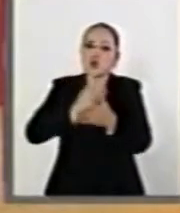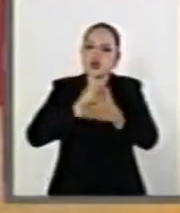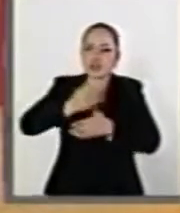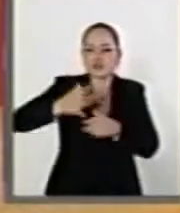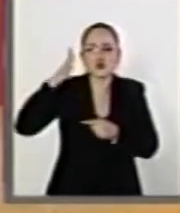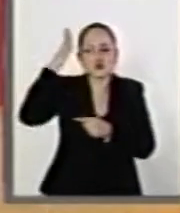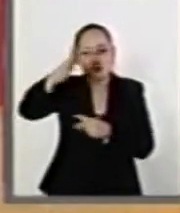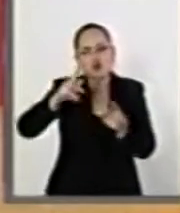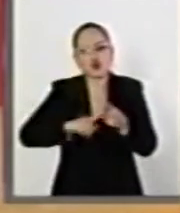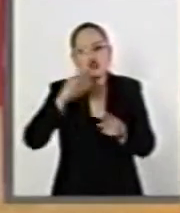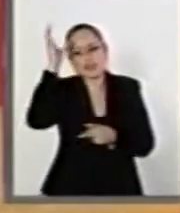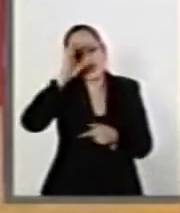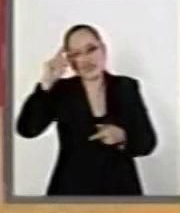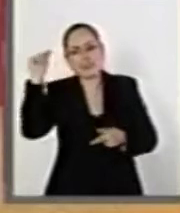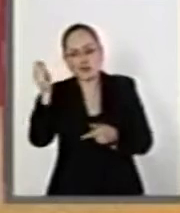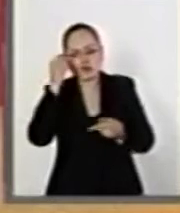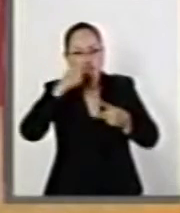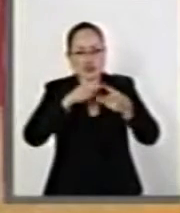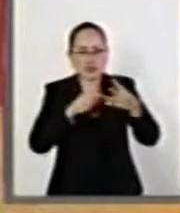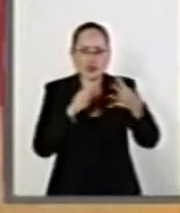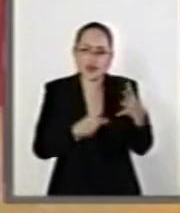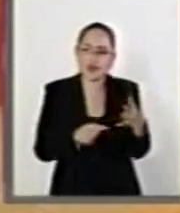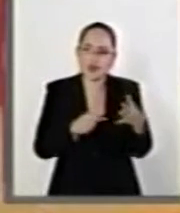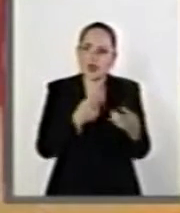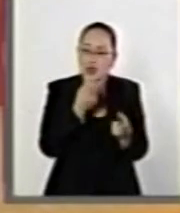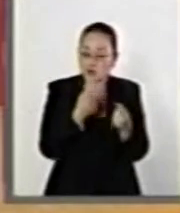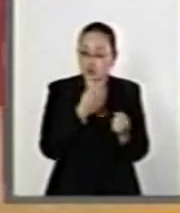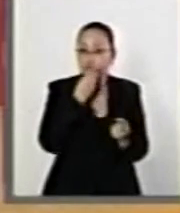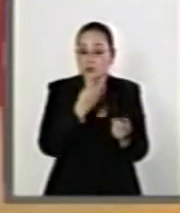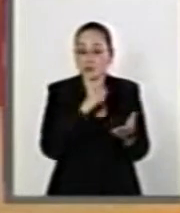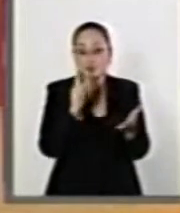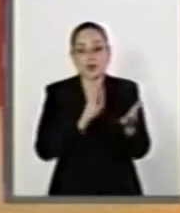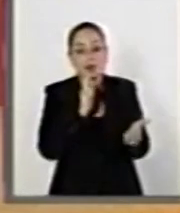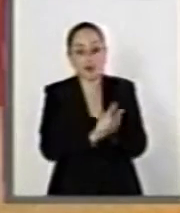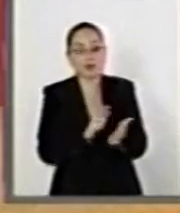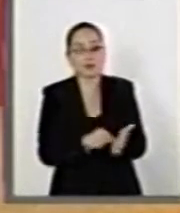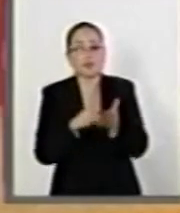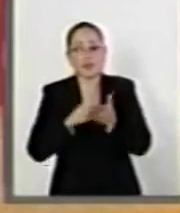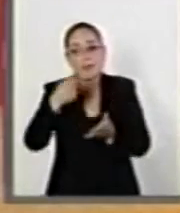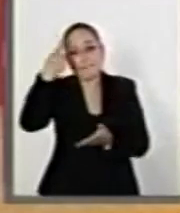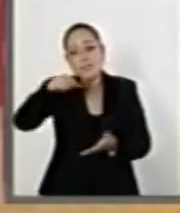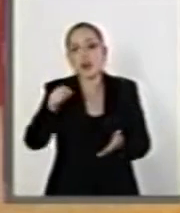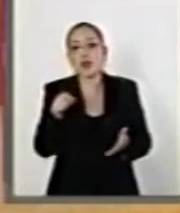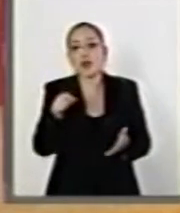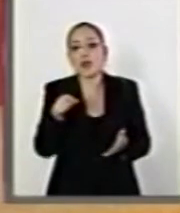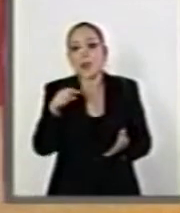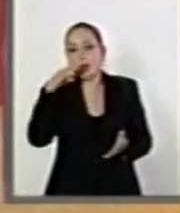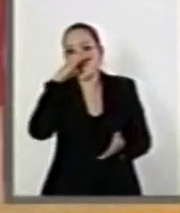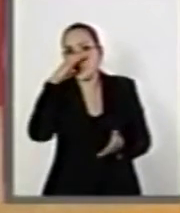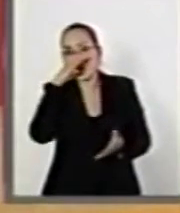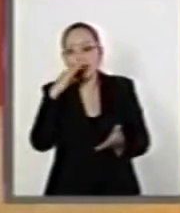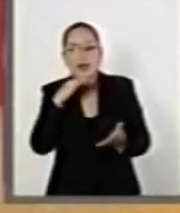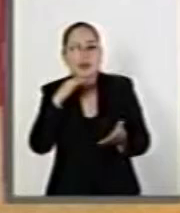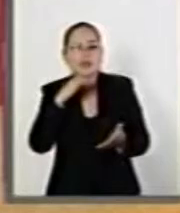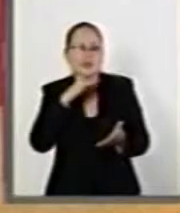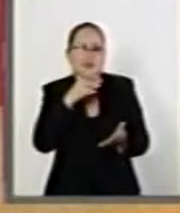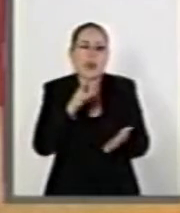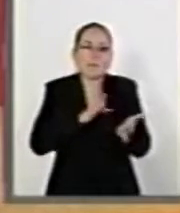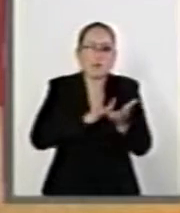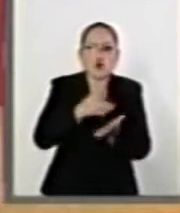y tecnología. Incluso se llegó a decir, y así está en la ley, que para financiar becas para los jóvenes.